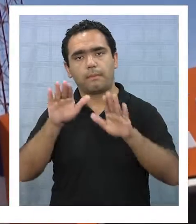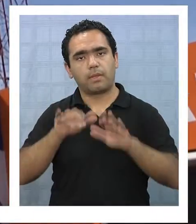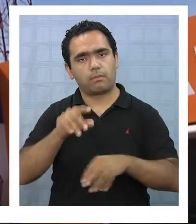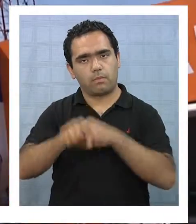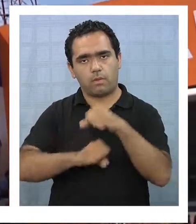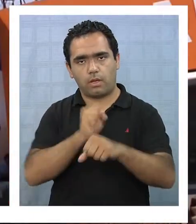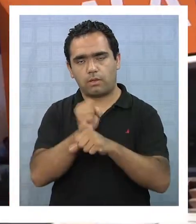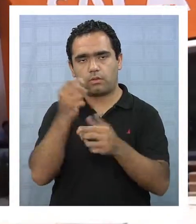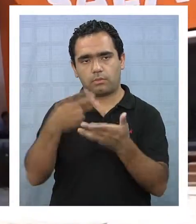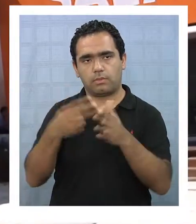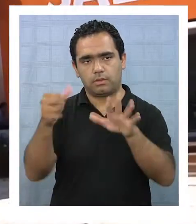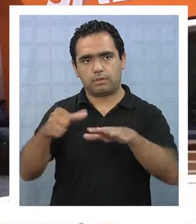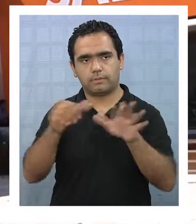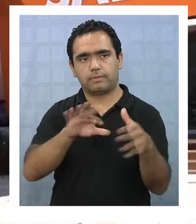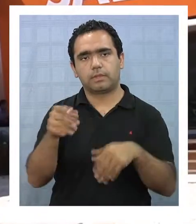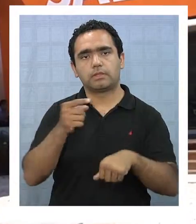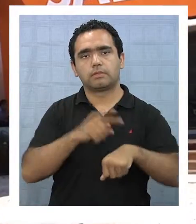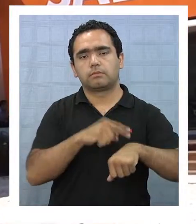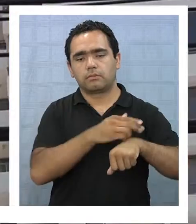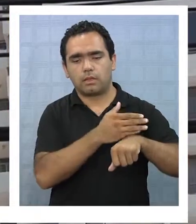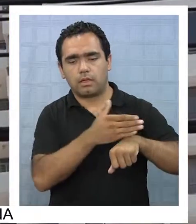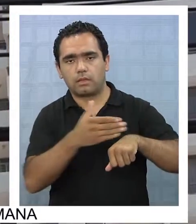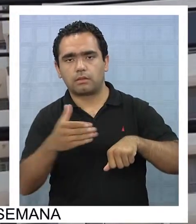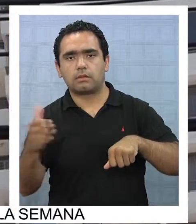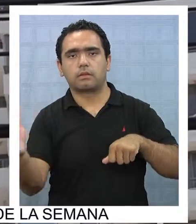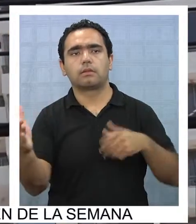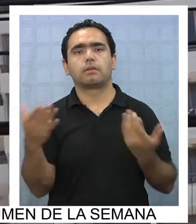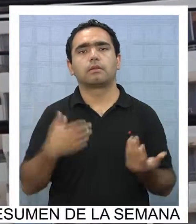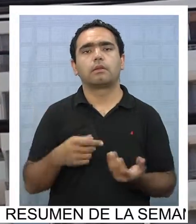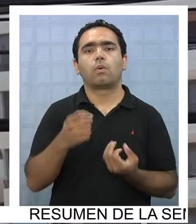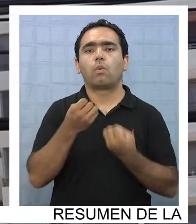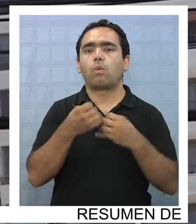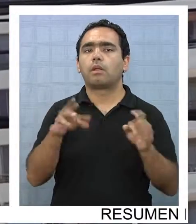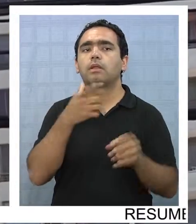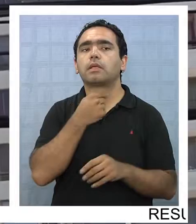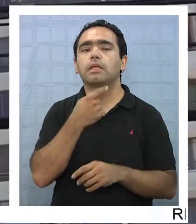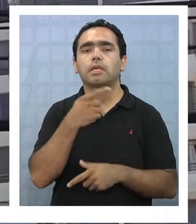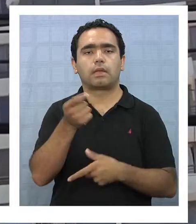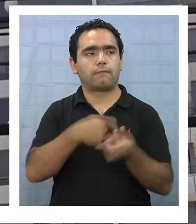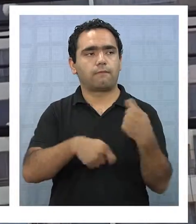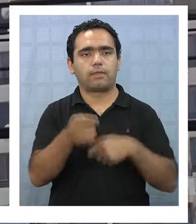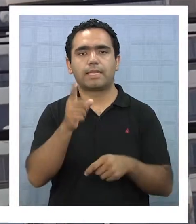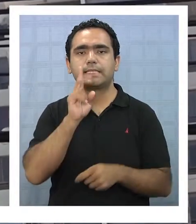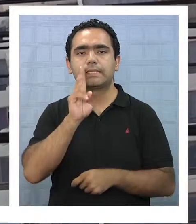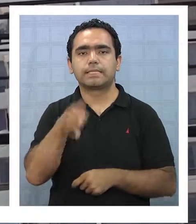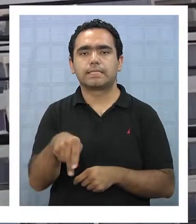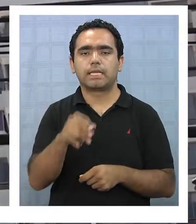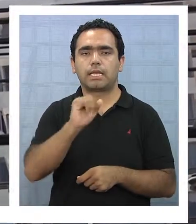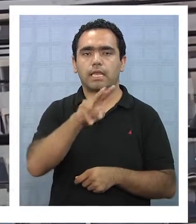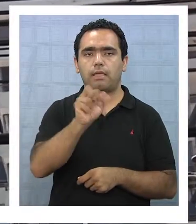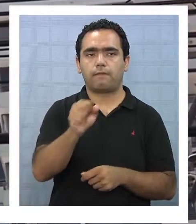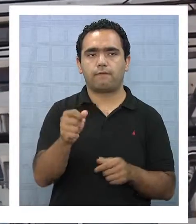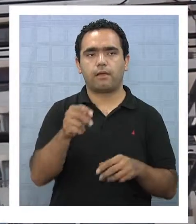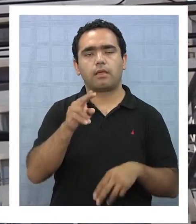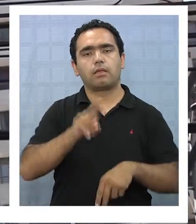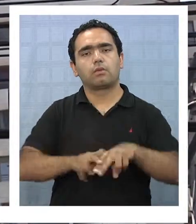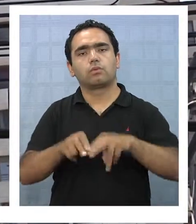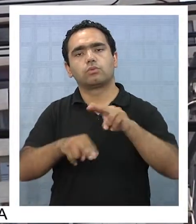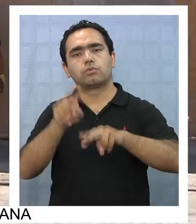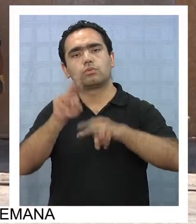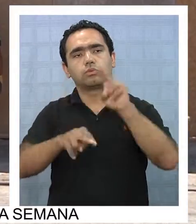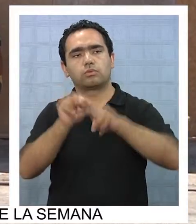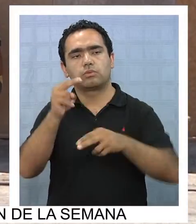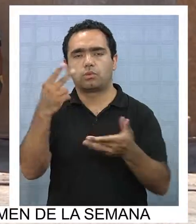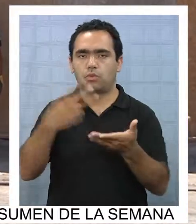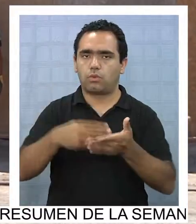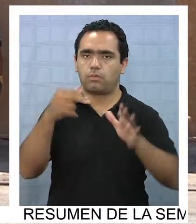año. La medida permitirá extender el plazo determinado para aquellos que quieran vender sin IVA mientras su construcción culmine dentro